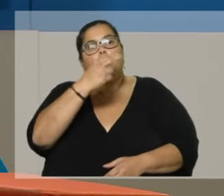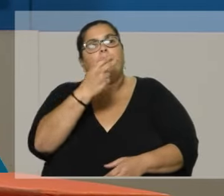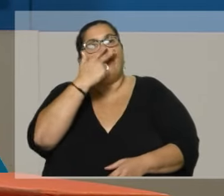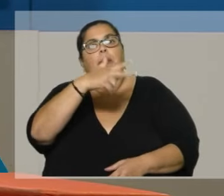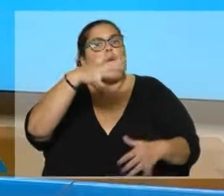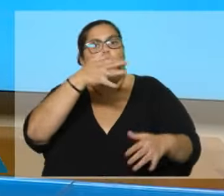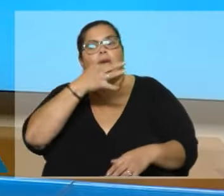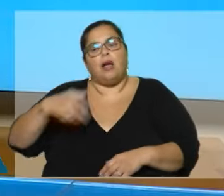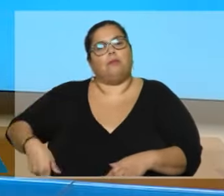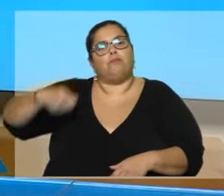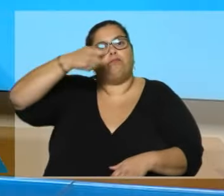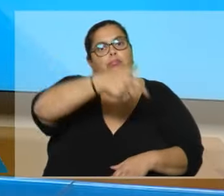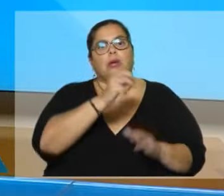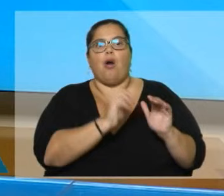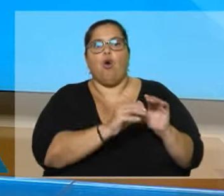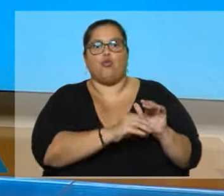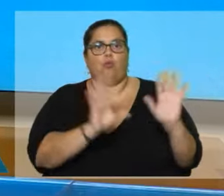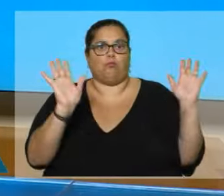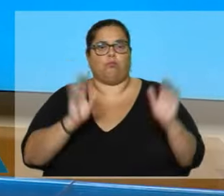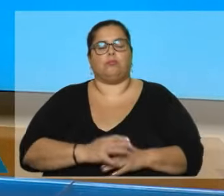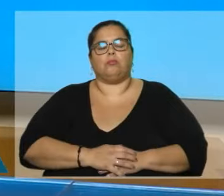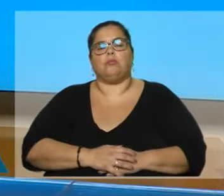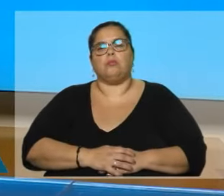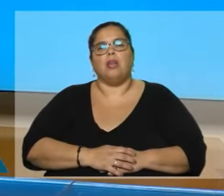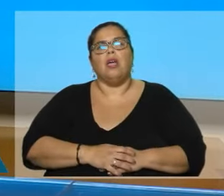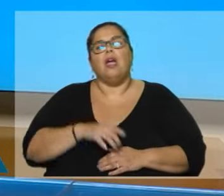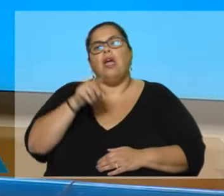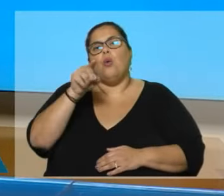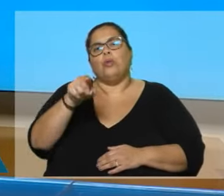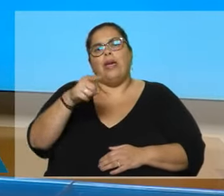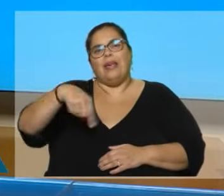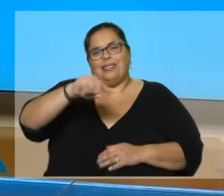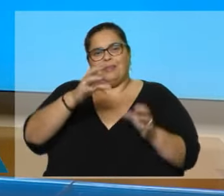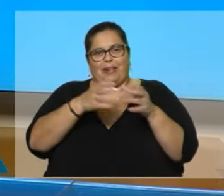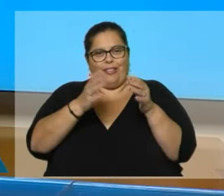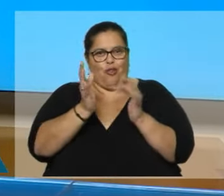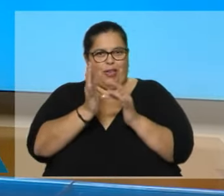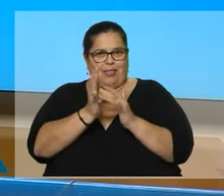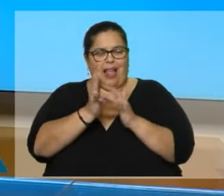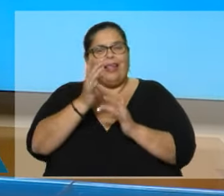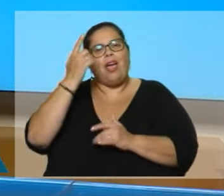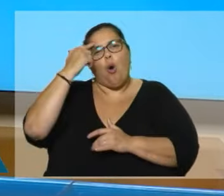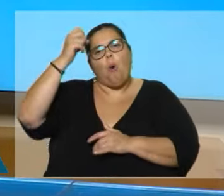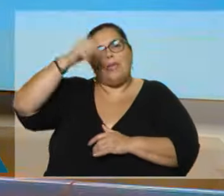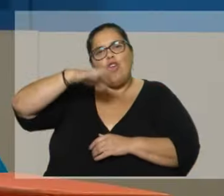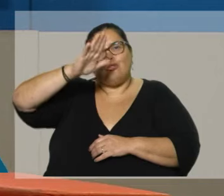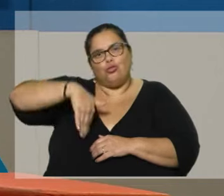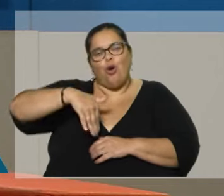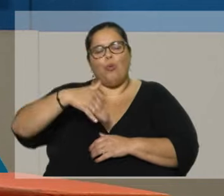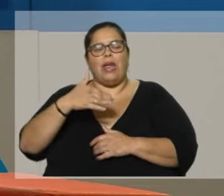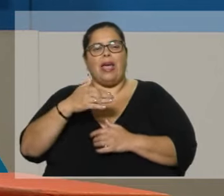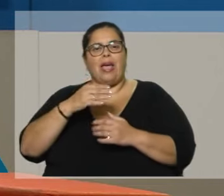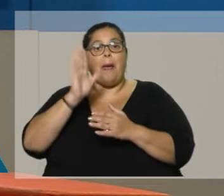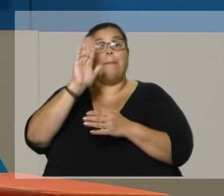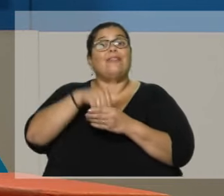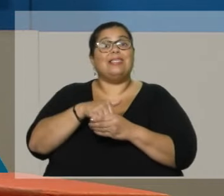lo que quiera. ¿Cuál es la opinión del Partido Digital con respecto al plebiscito de la Seguridad Social? Que se viene, ¿no? Todo indica que están las firmas. Sí, correcto.